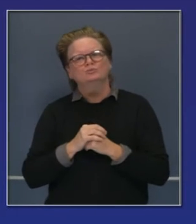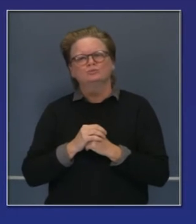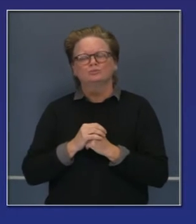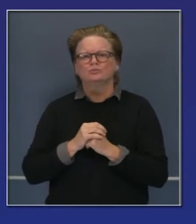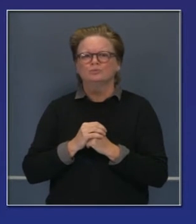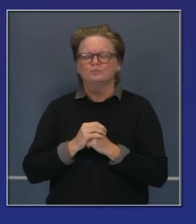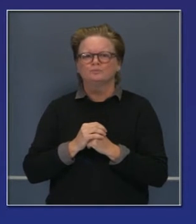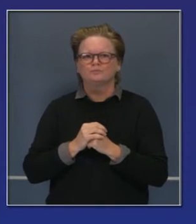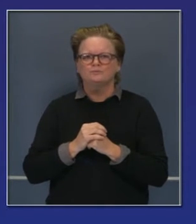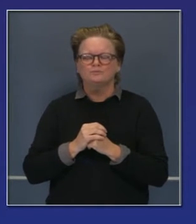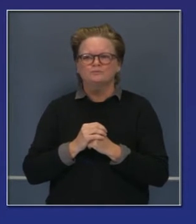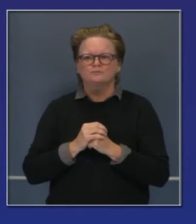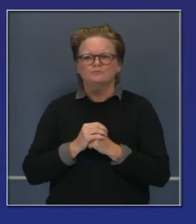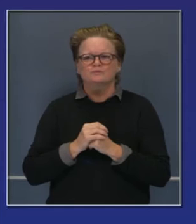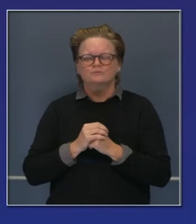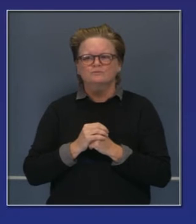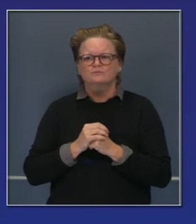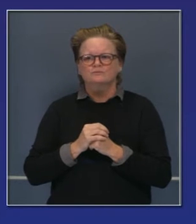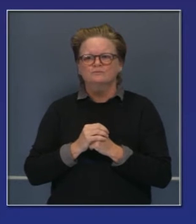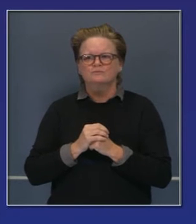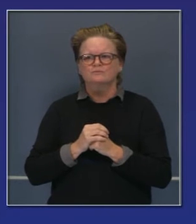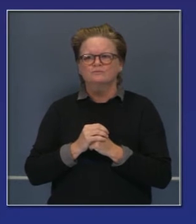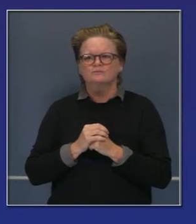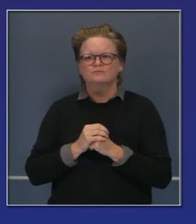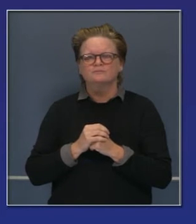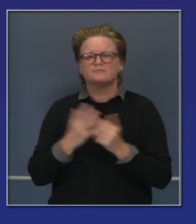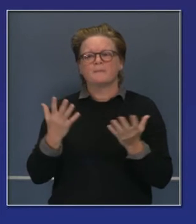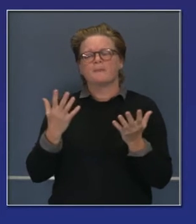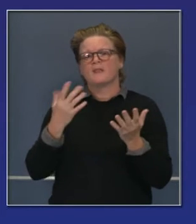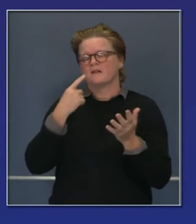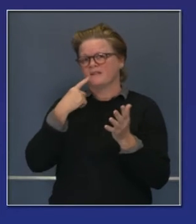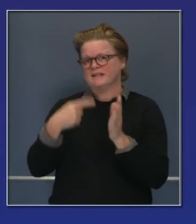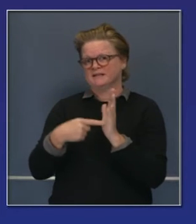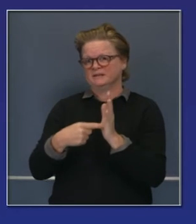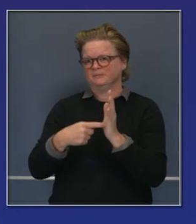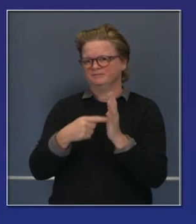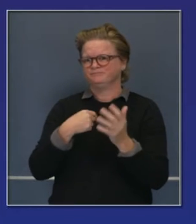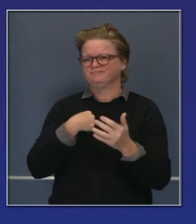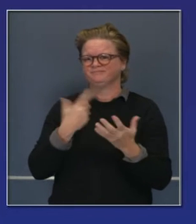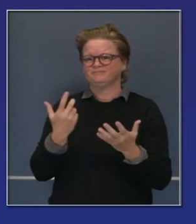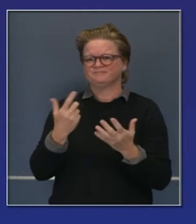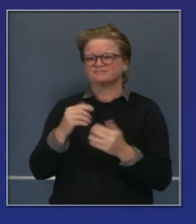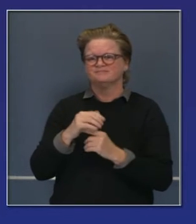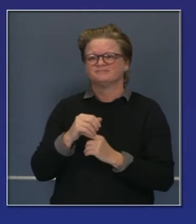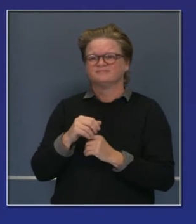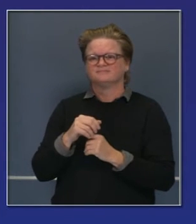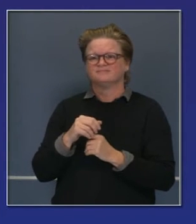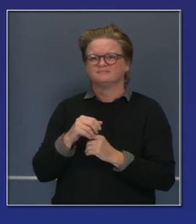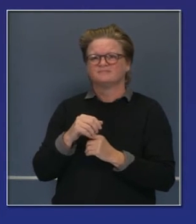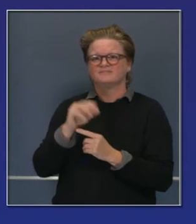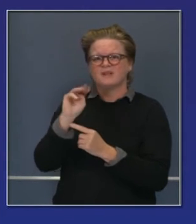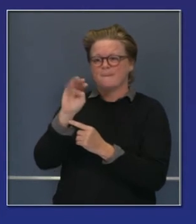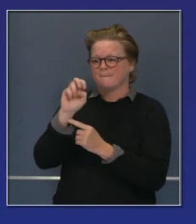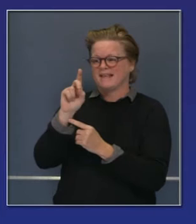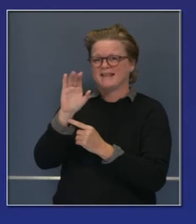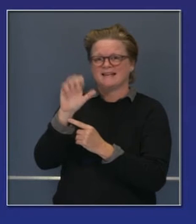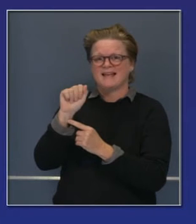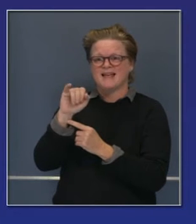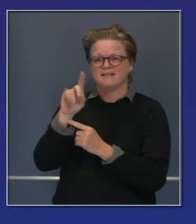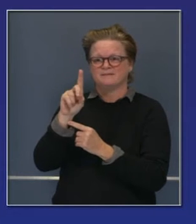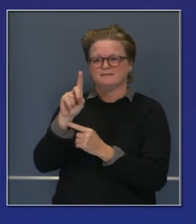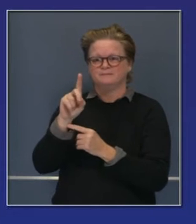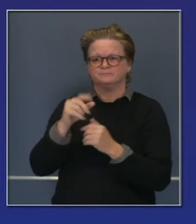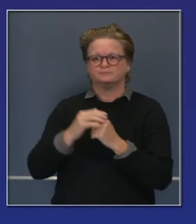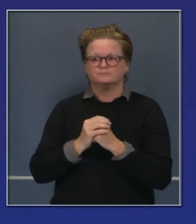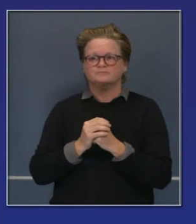hablar en cuanto a cifras monetarias, el sistema de Medicaid en Estados Unidos, aquí